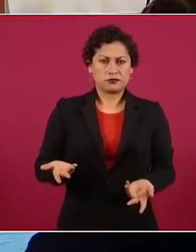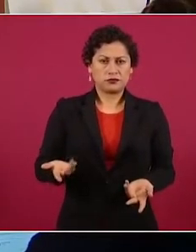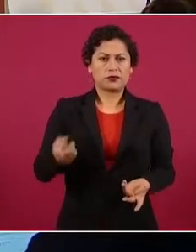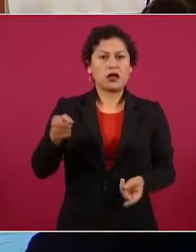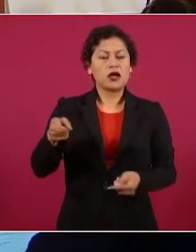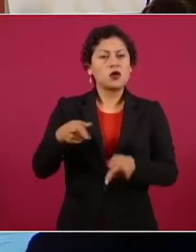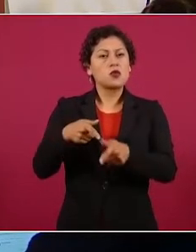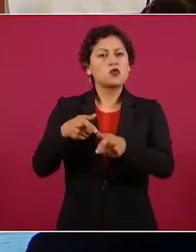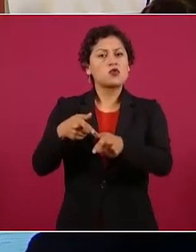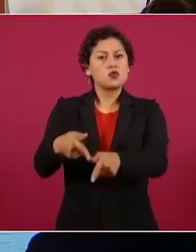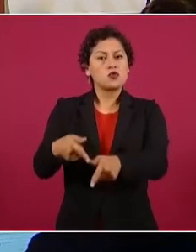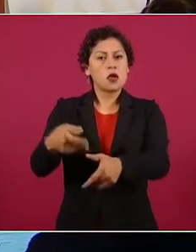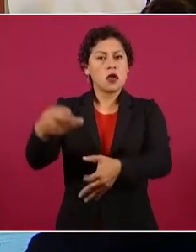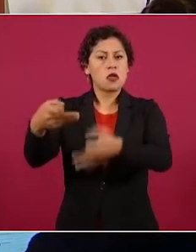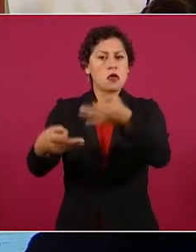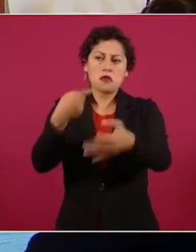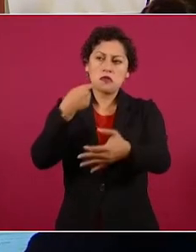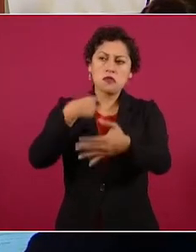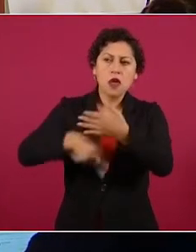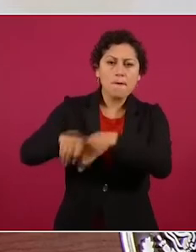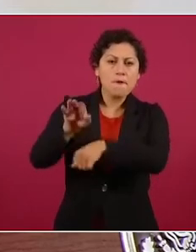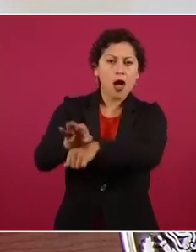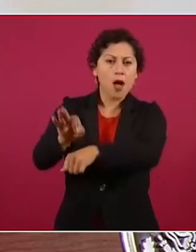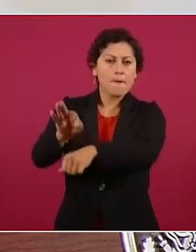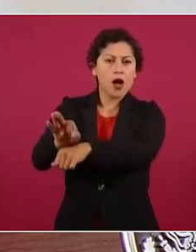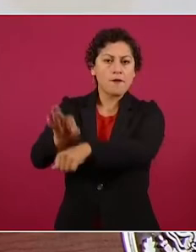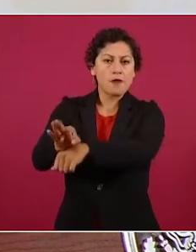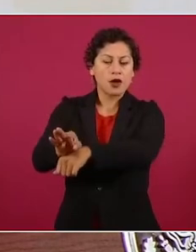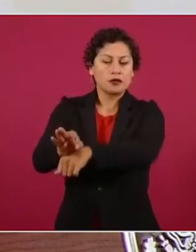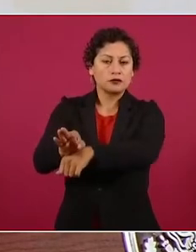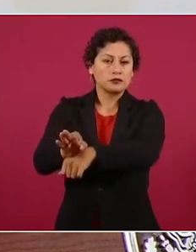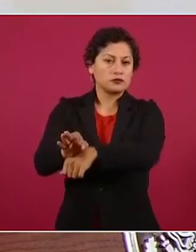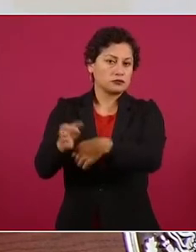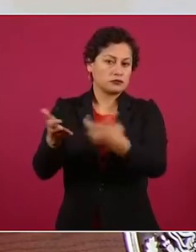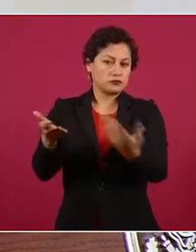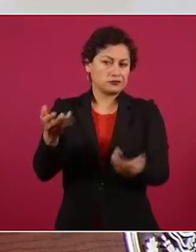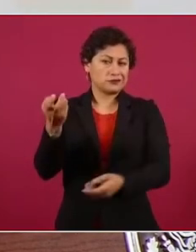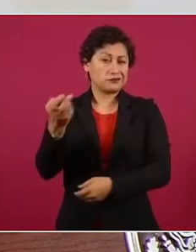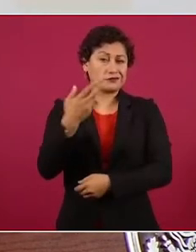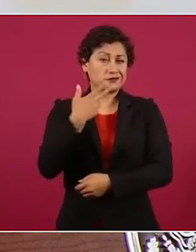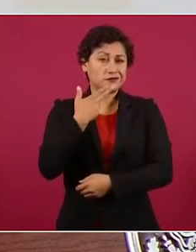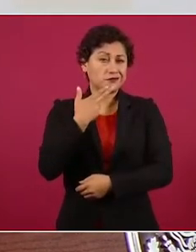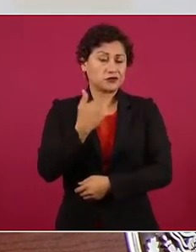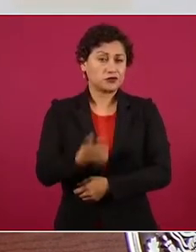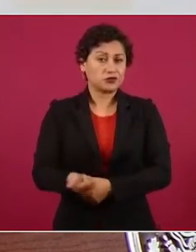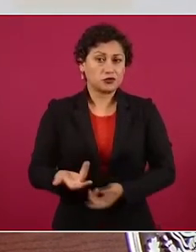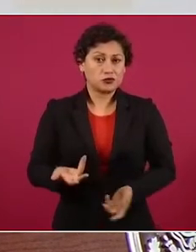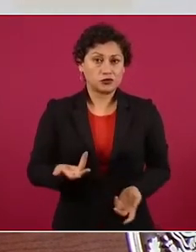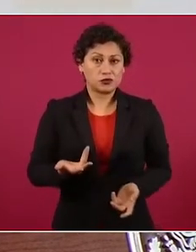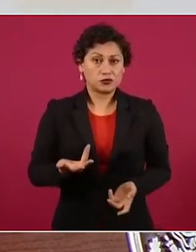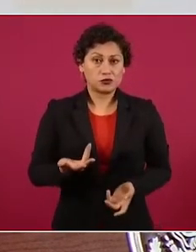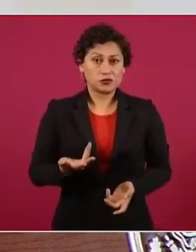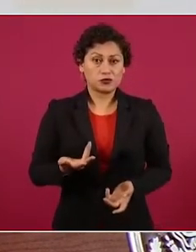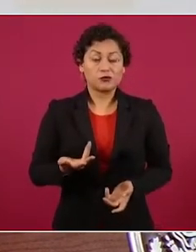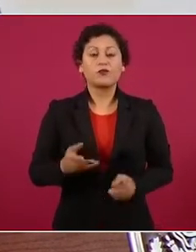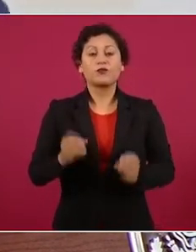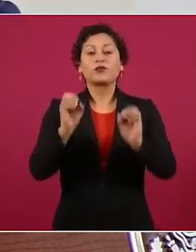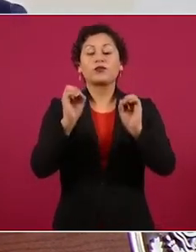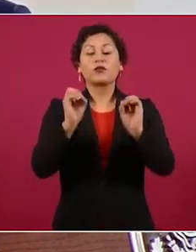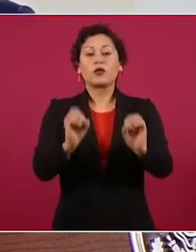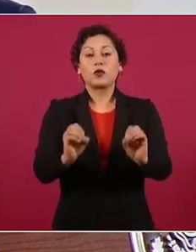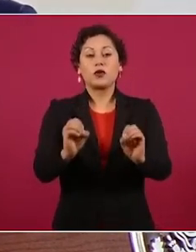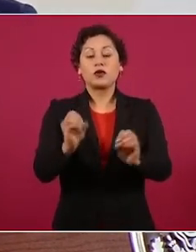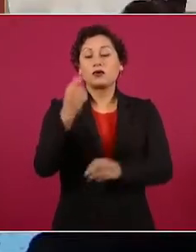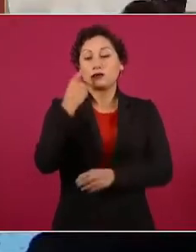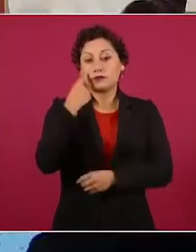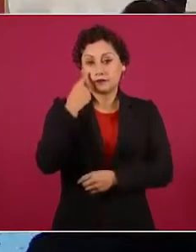o si se ve